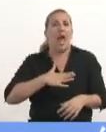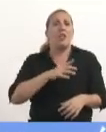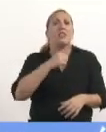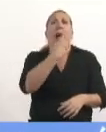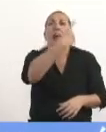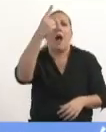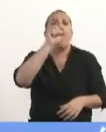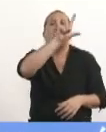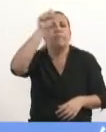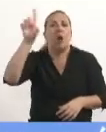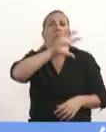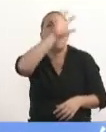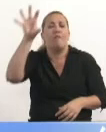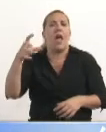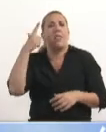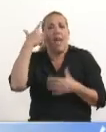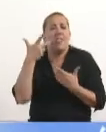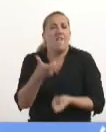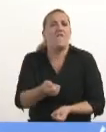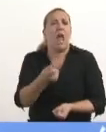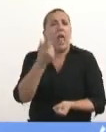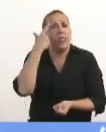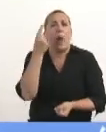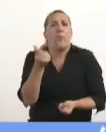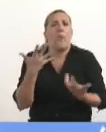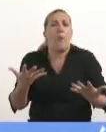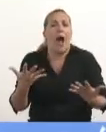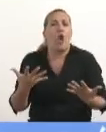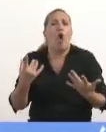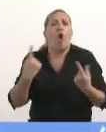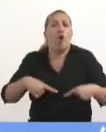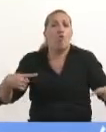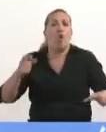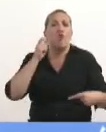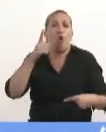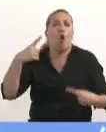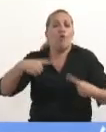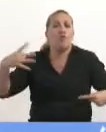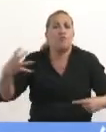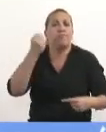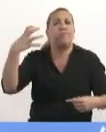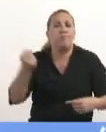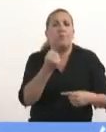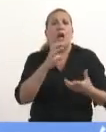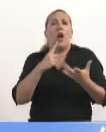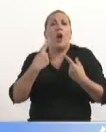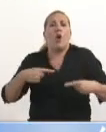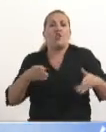defiende, valora los logros obtenidos, los caminos